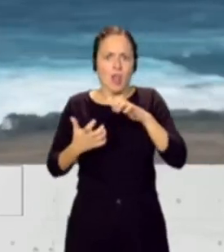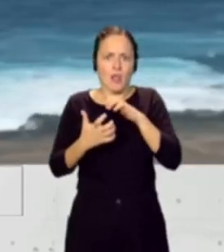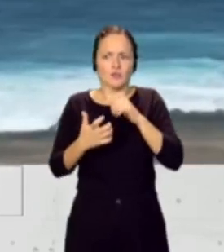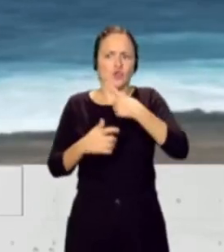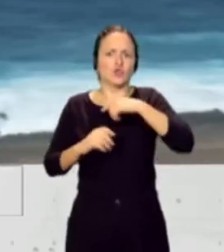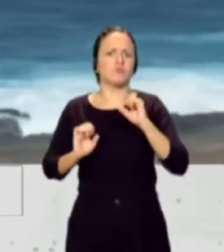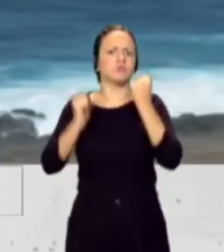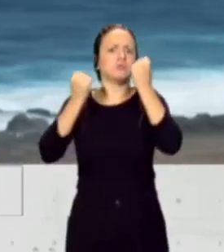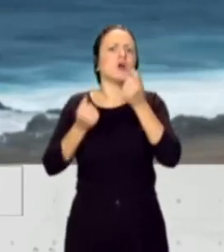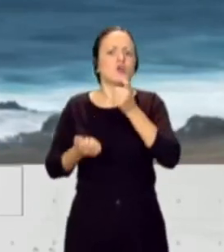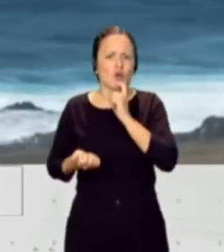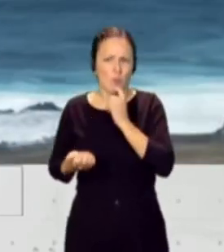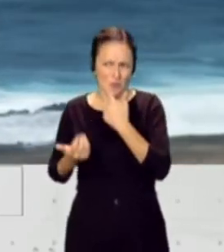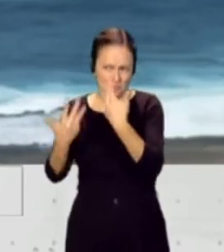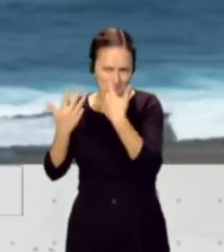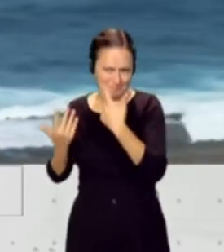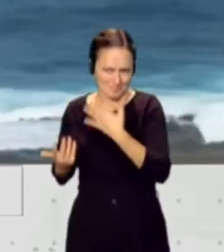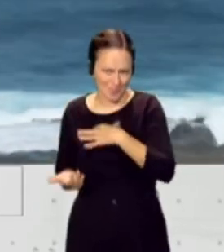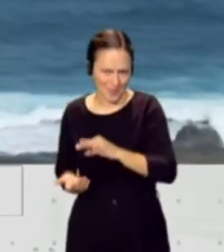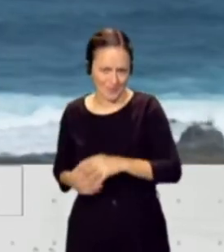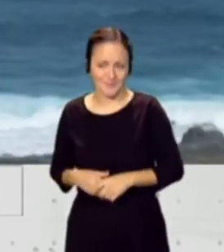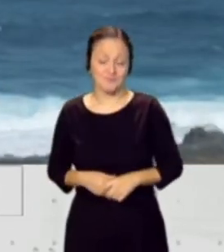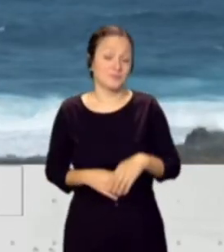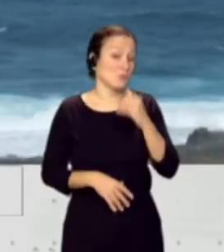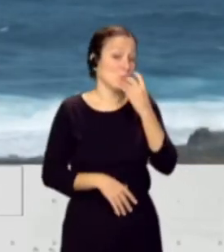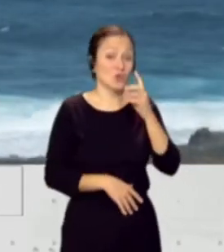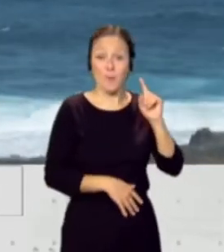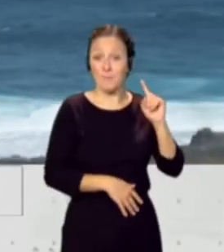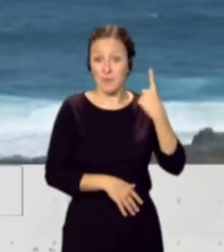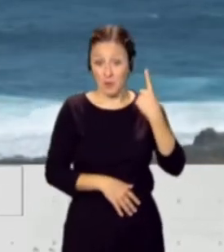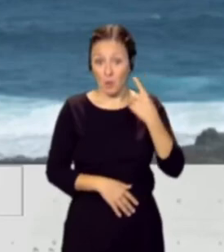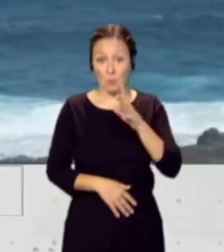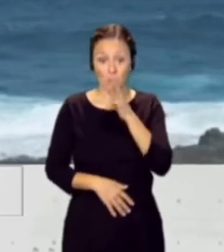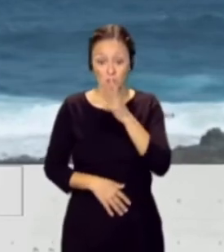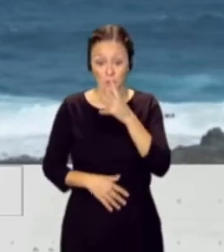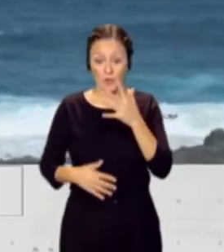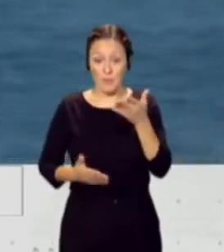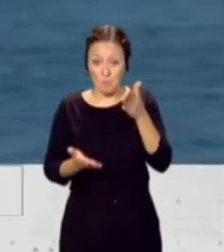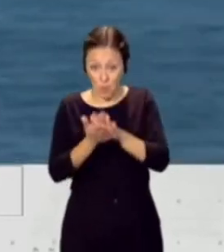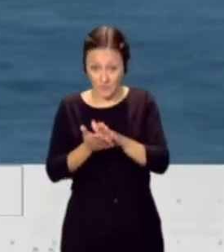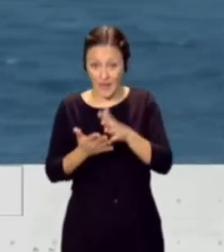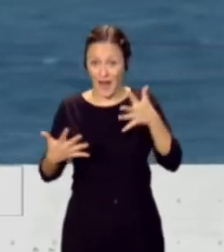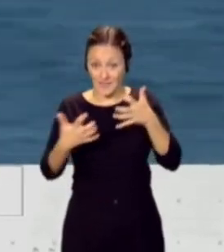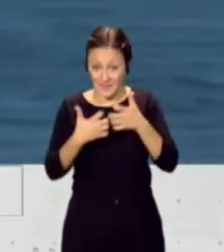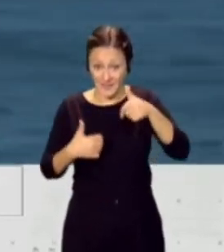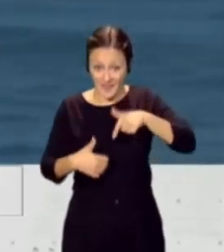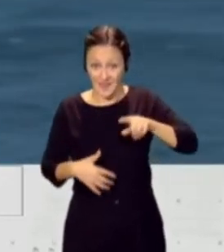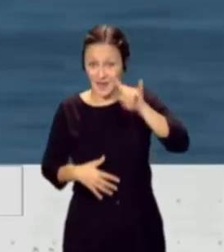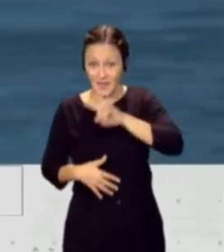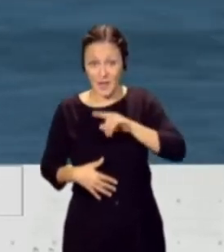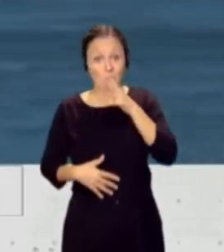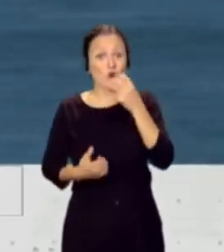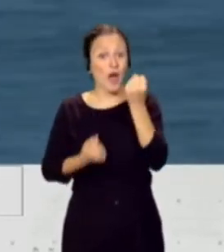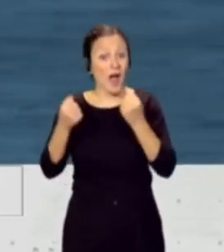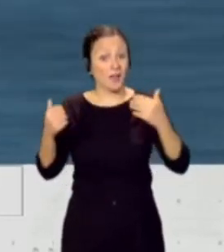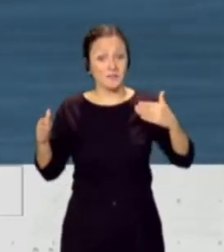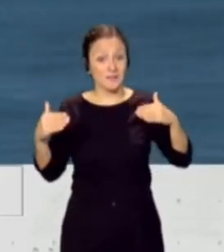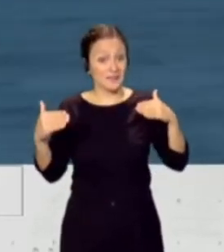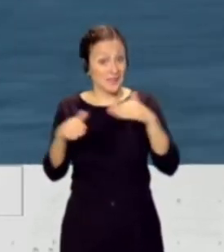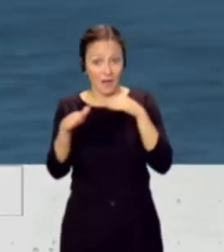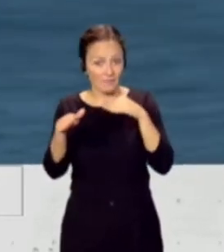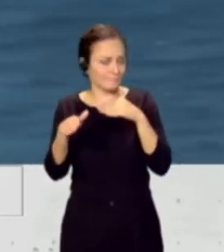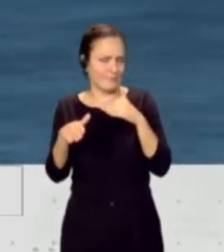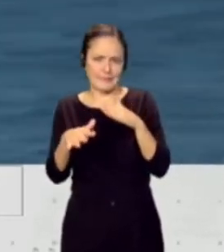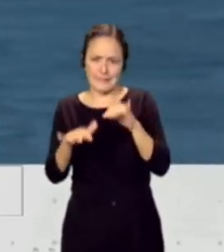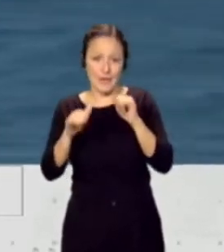sobrevivir Vamos, en primer lugar la primera causa de muerte por accidente en Canarias no son los accidentes de tráfico somos la única comunidad de España